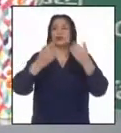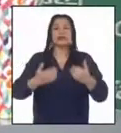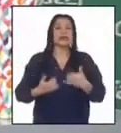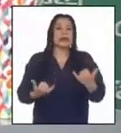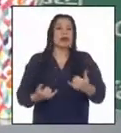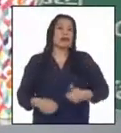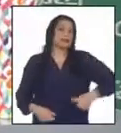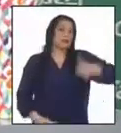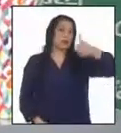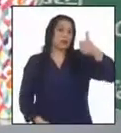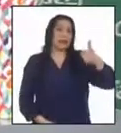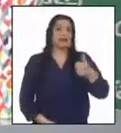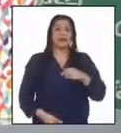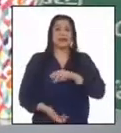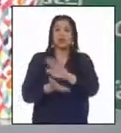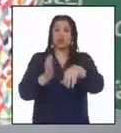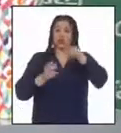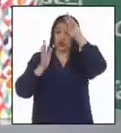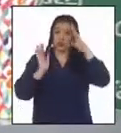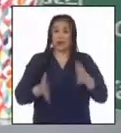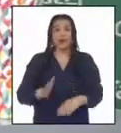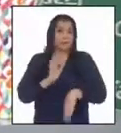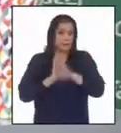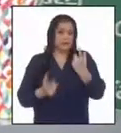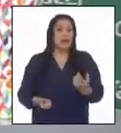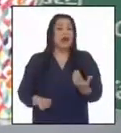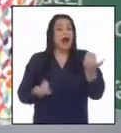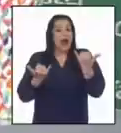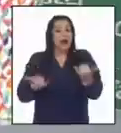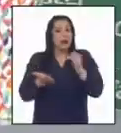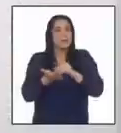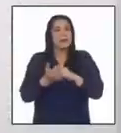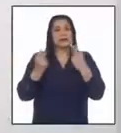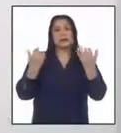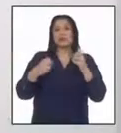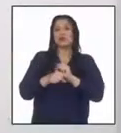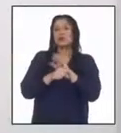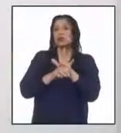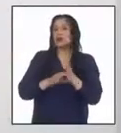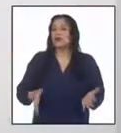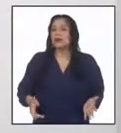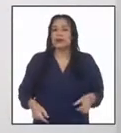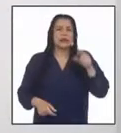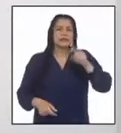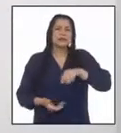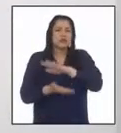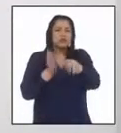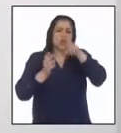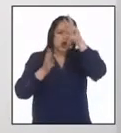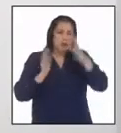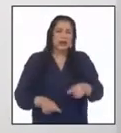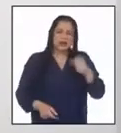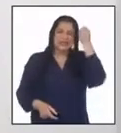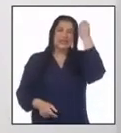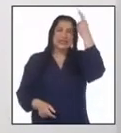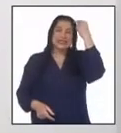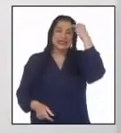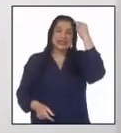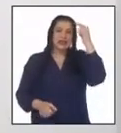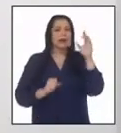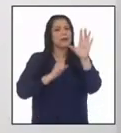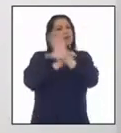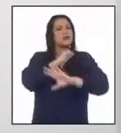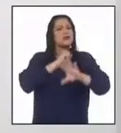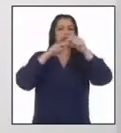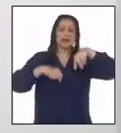autoridades y ciudadanos en general, más aún cuando estamos en una emergencia sanitaria. Tenemos que ser conscientes de que la protección de la